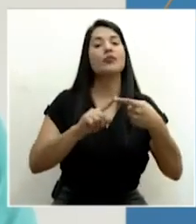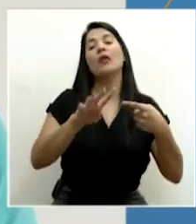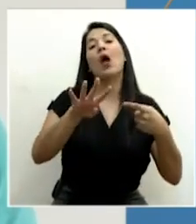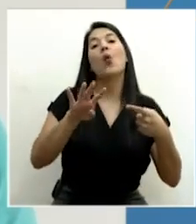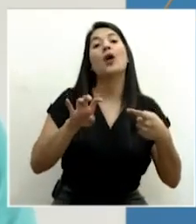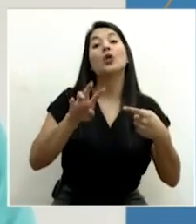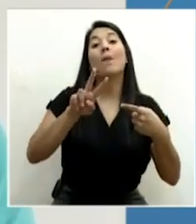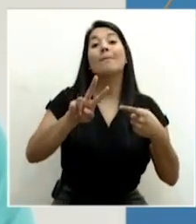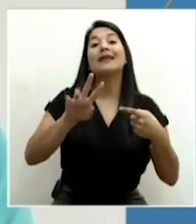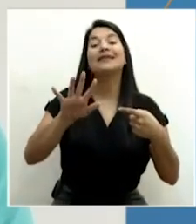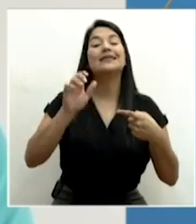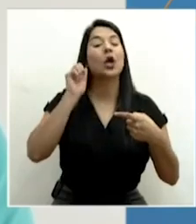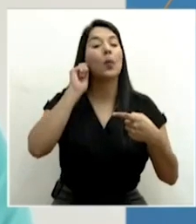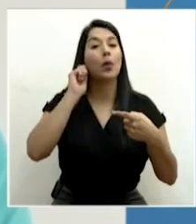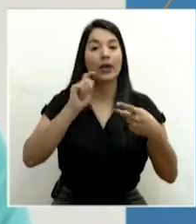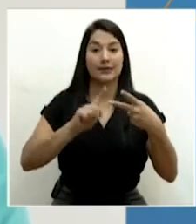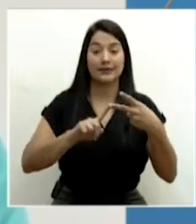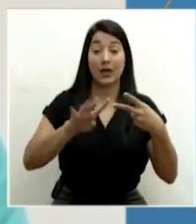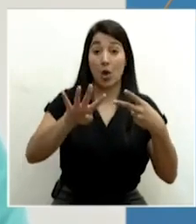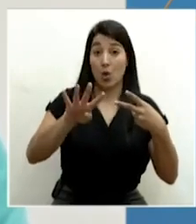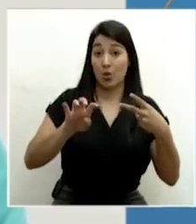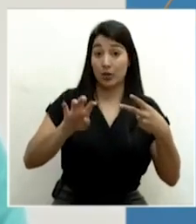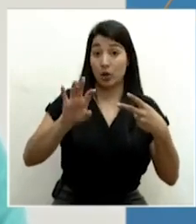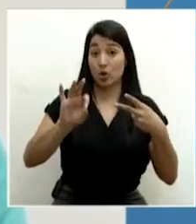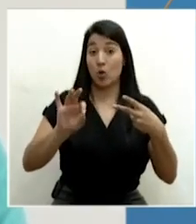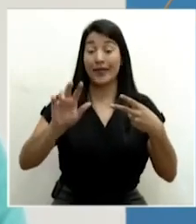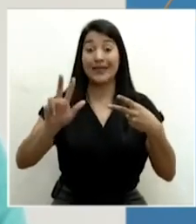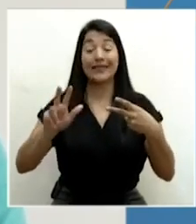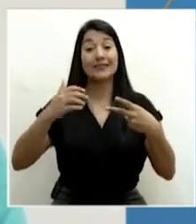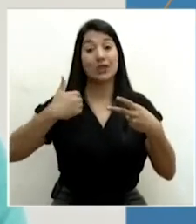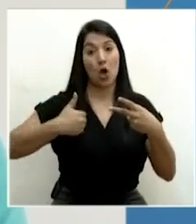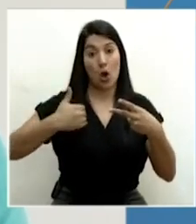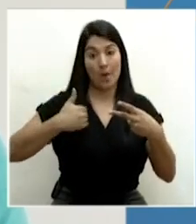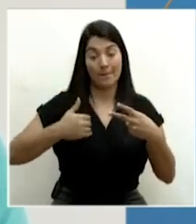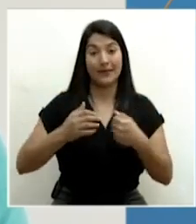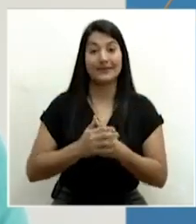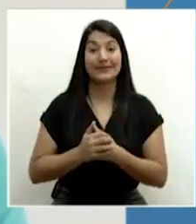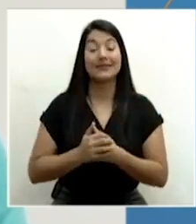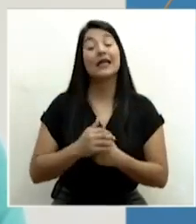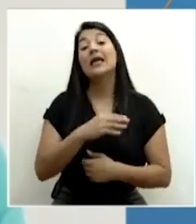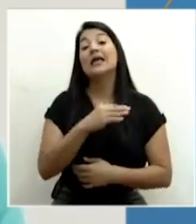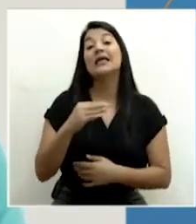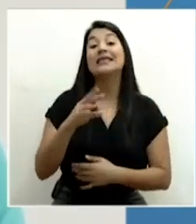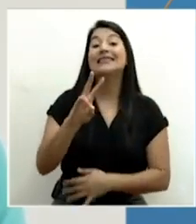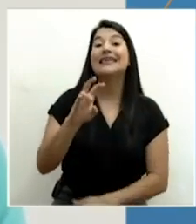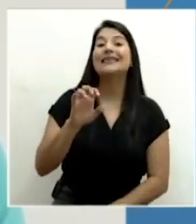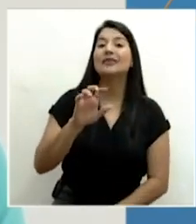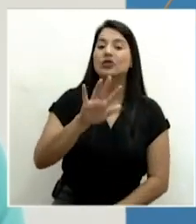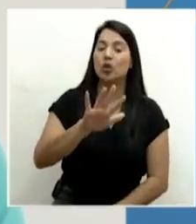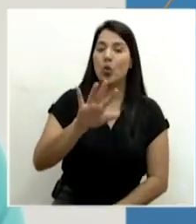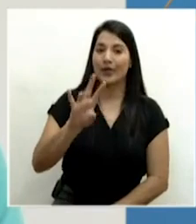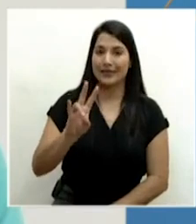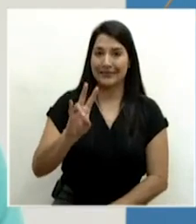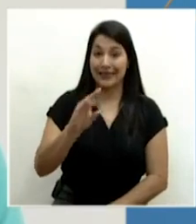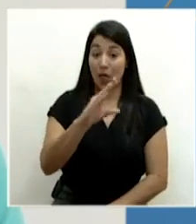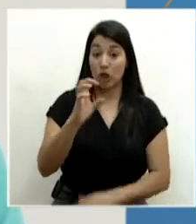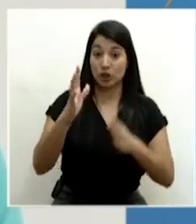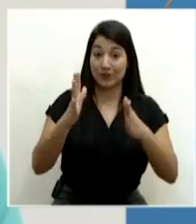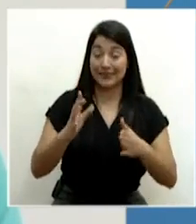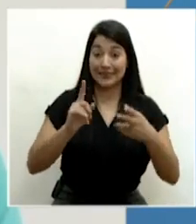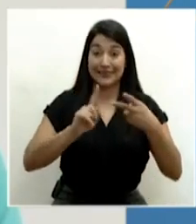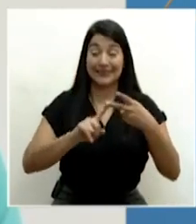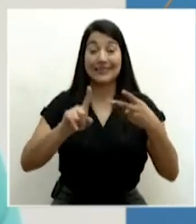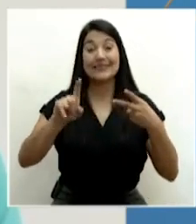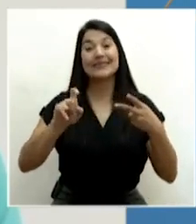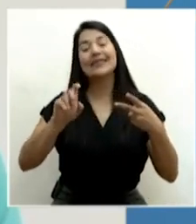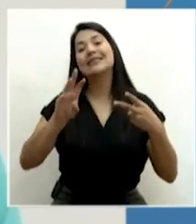425 mujeres y 493 hombres, de los cuales 757 son costarricenses y